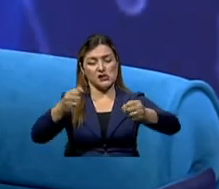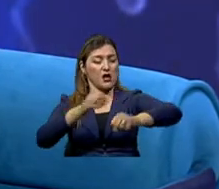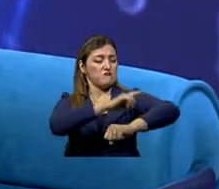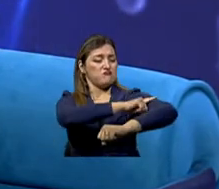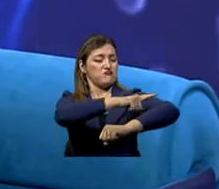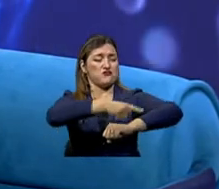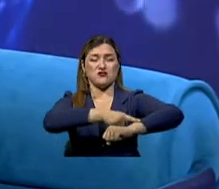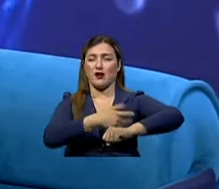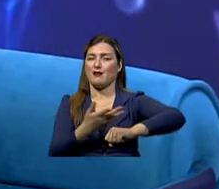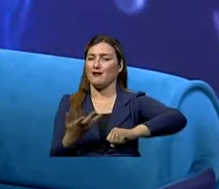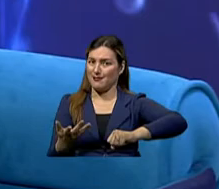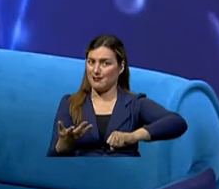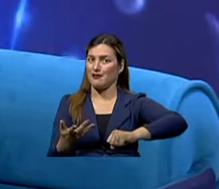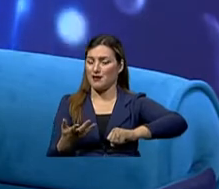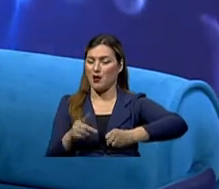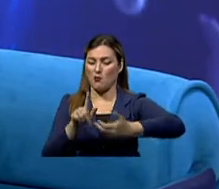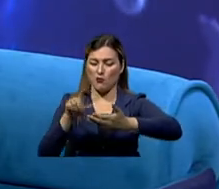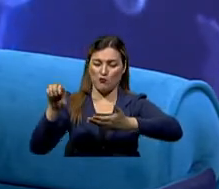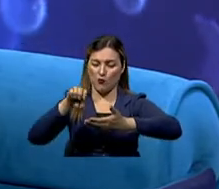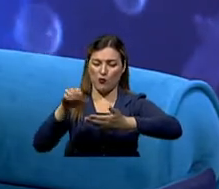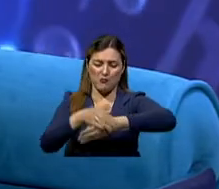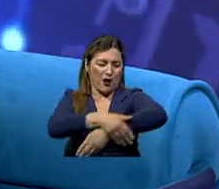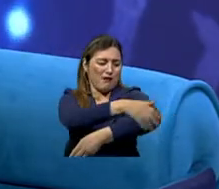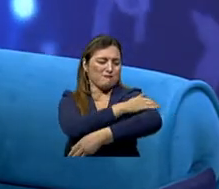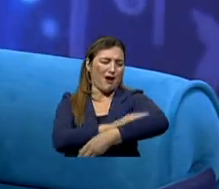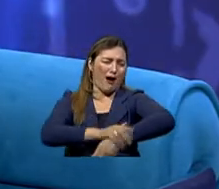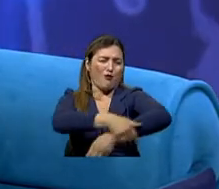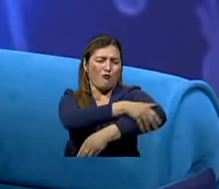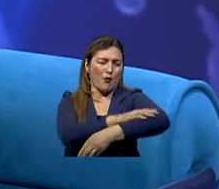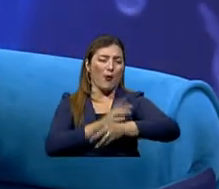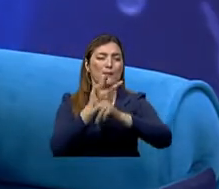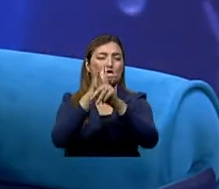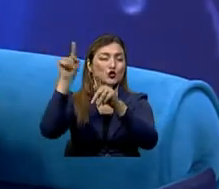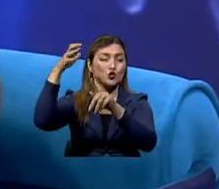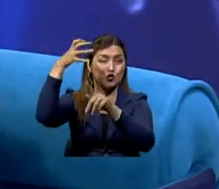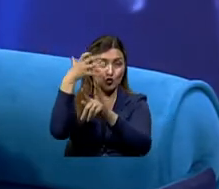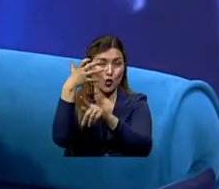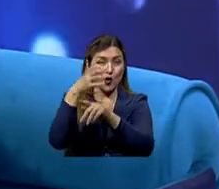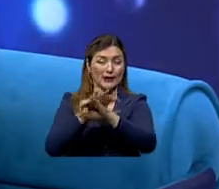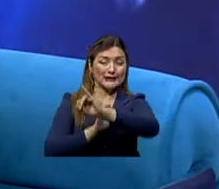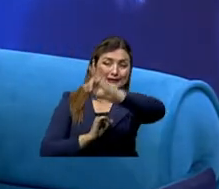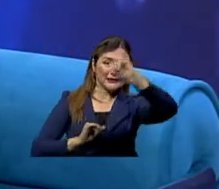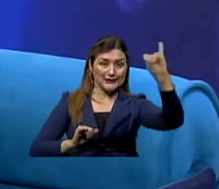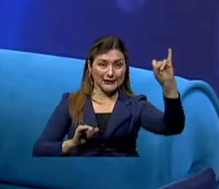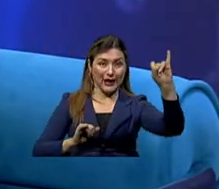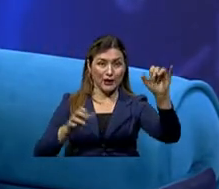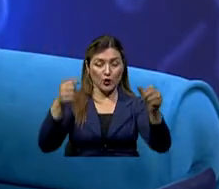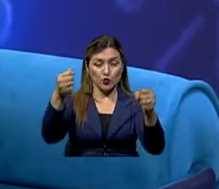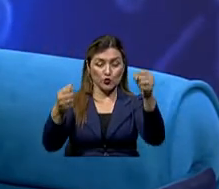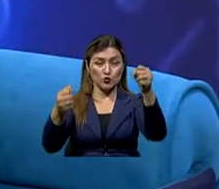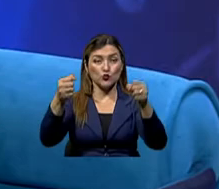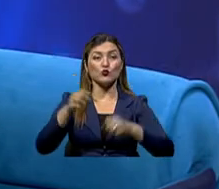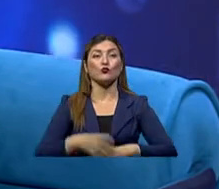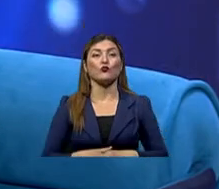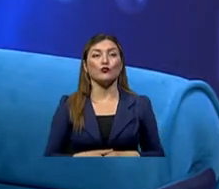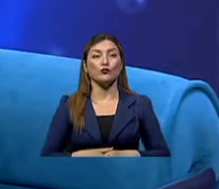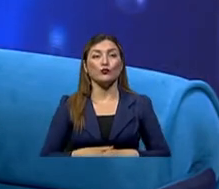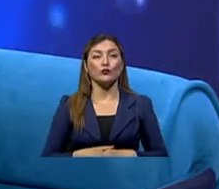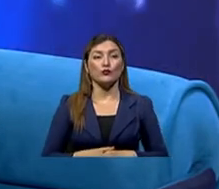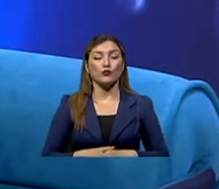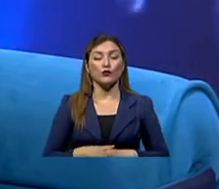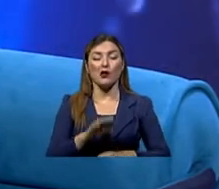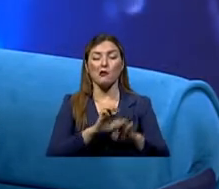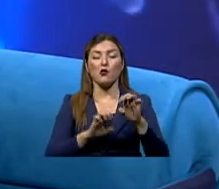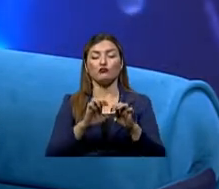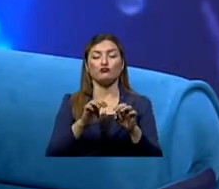solar en la mano y el antebrazo, sobre todo el antebrazo del lado izquierdo porque es el que tenemos muchas de las veces en la ventana y hay estudios